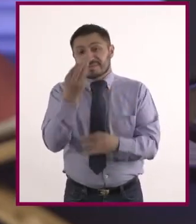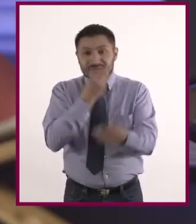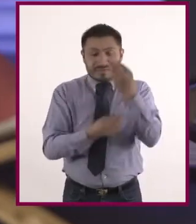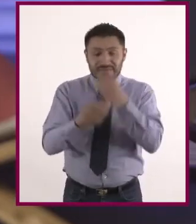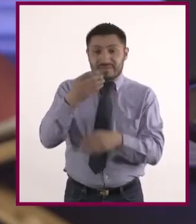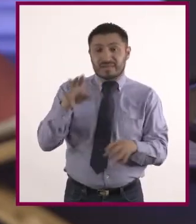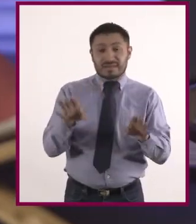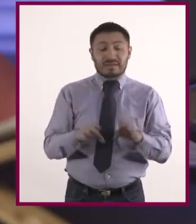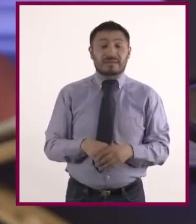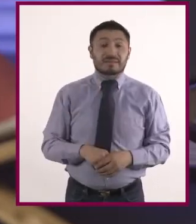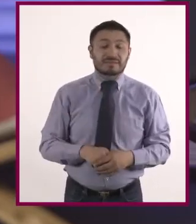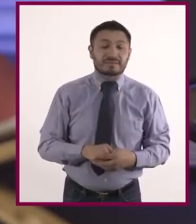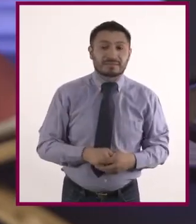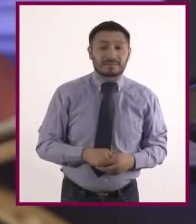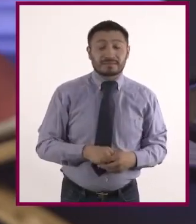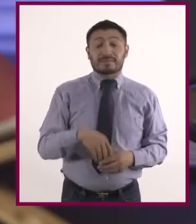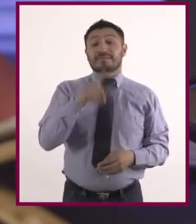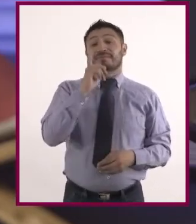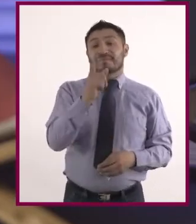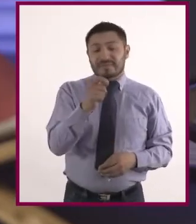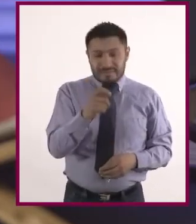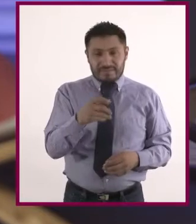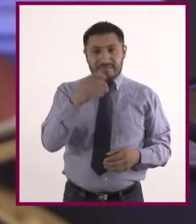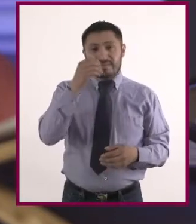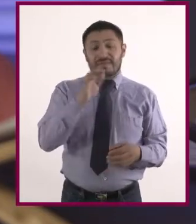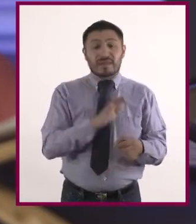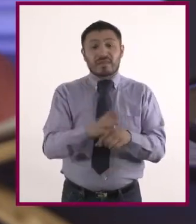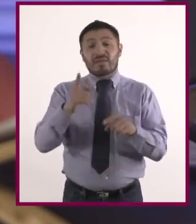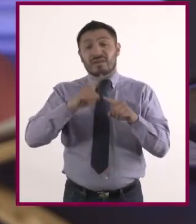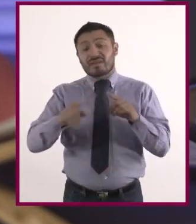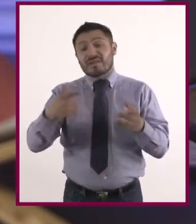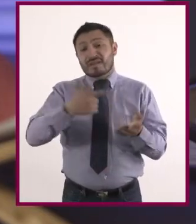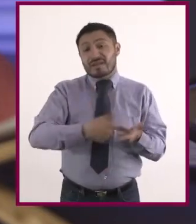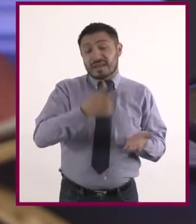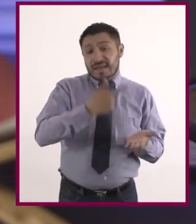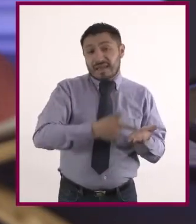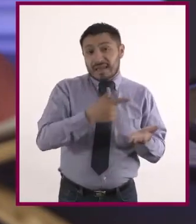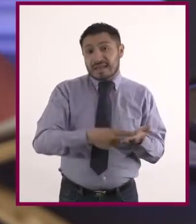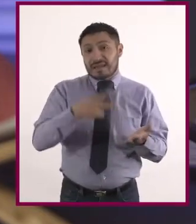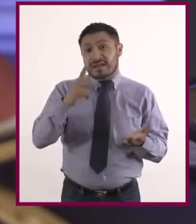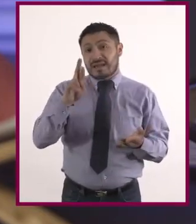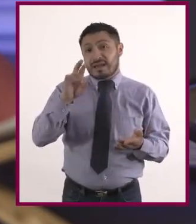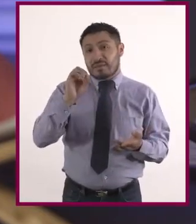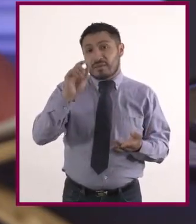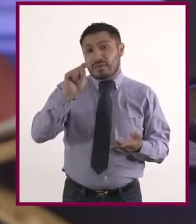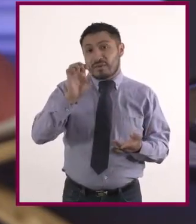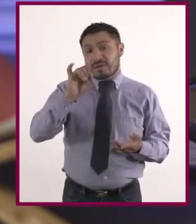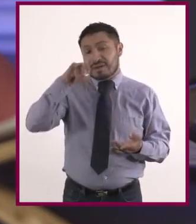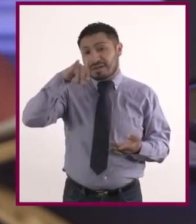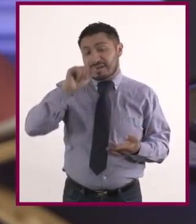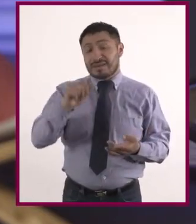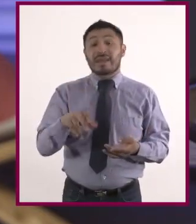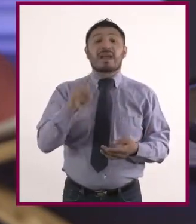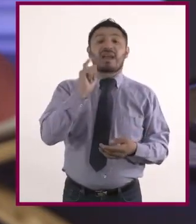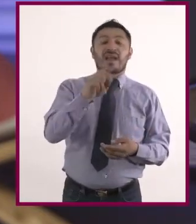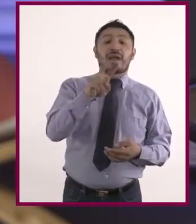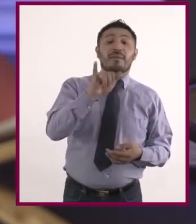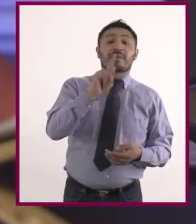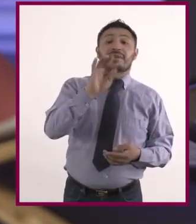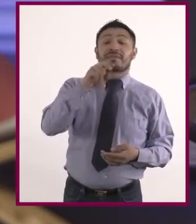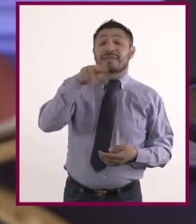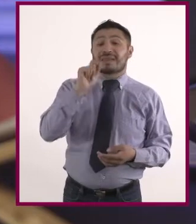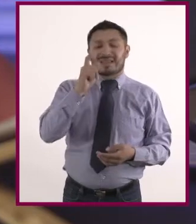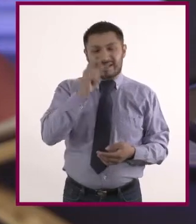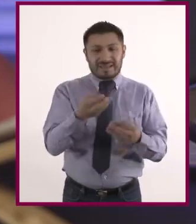según su utilidad en el cuerpo. Es decir, qué hace distinta una grasa de una proteína o qué es una vitamina. ¿A qué se refiere esto de